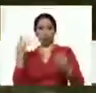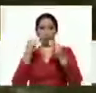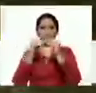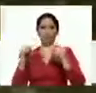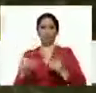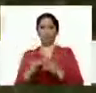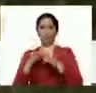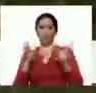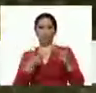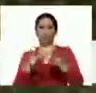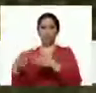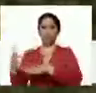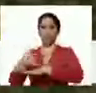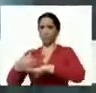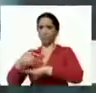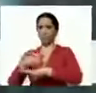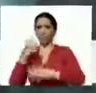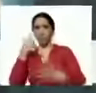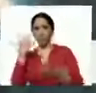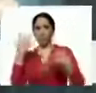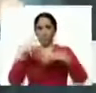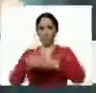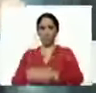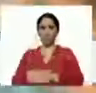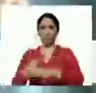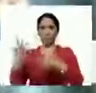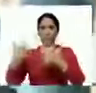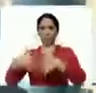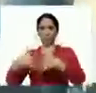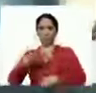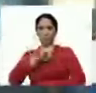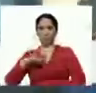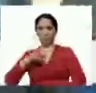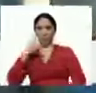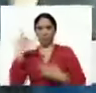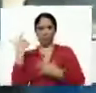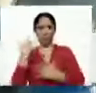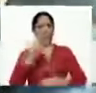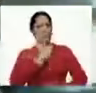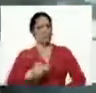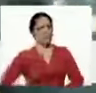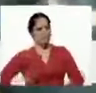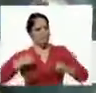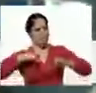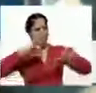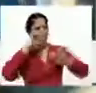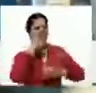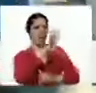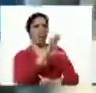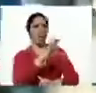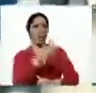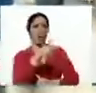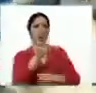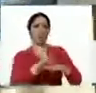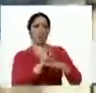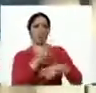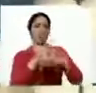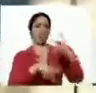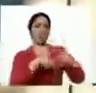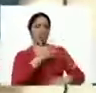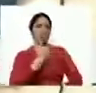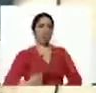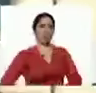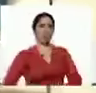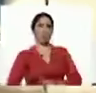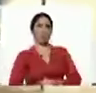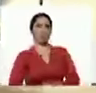la gobernación y la alianza estratégica del sector privado Pedro presidente viva la patria esta unidad de producción presidente